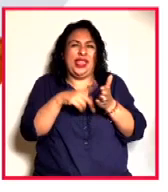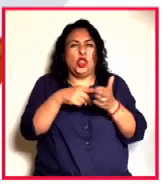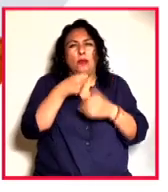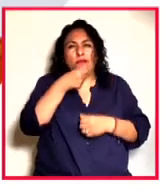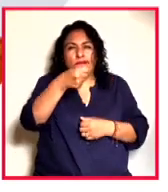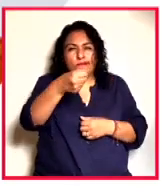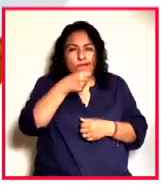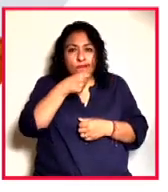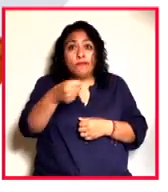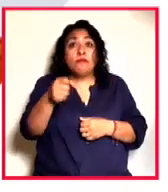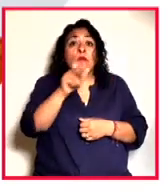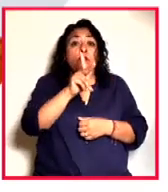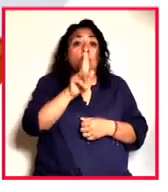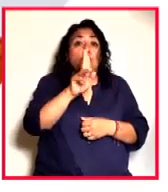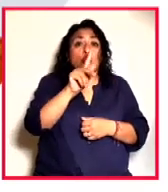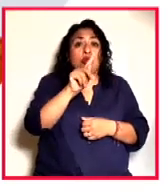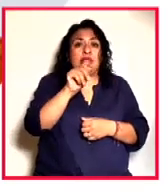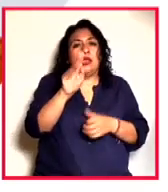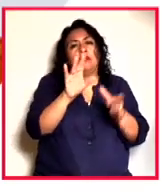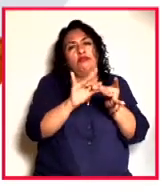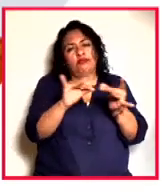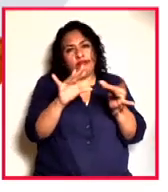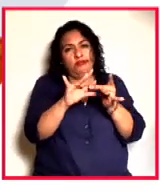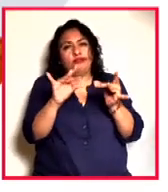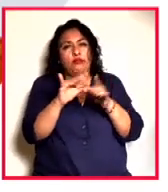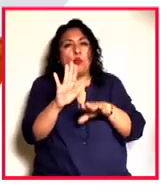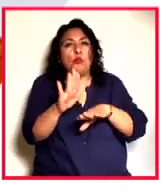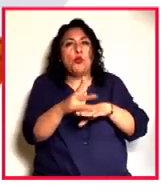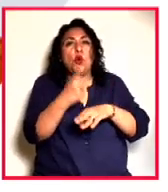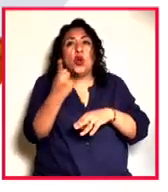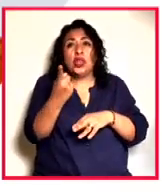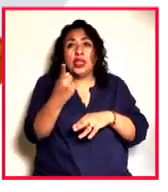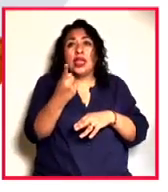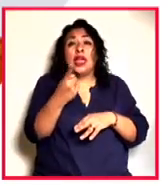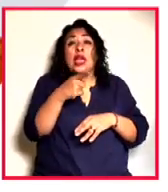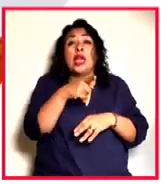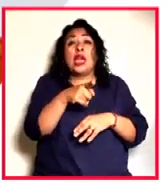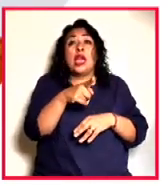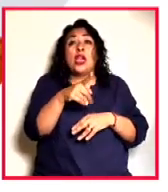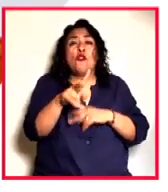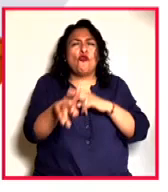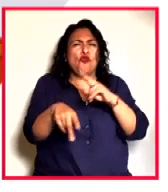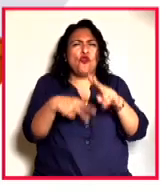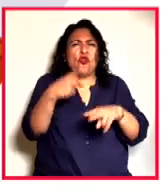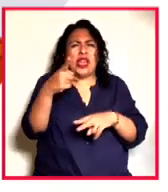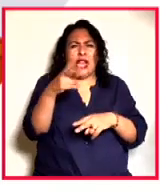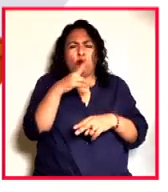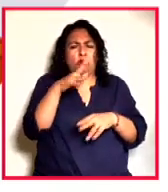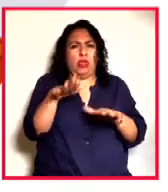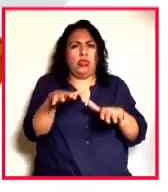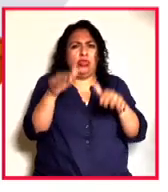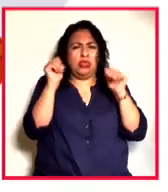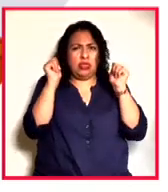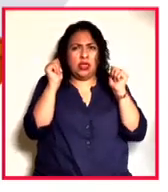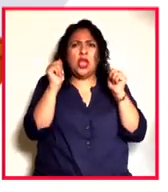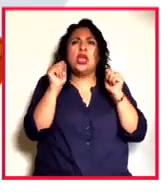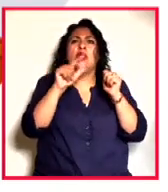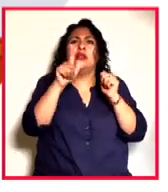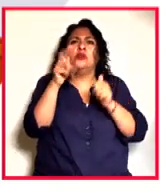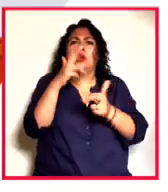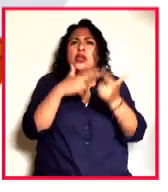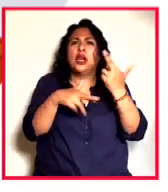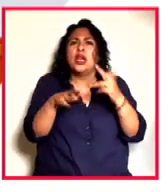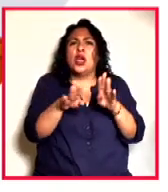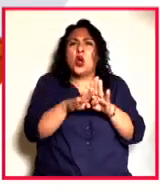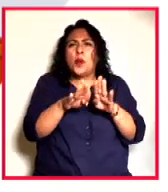Putin da los argumentos de por qué Navalny se fue de Rusia, cómo es que regresa aún